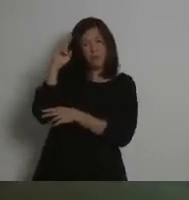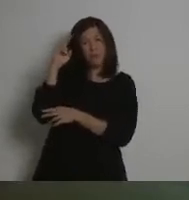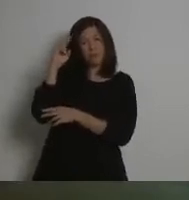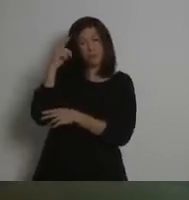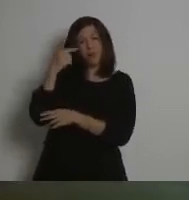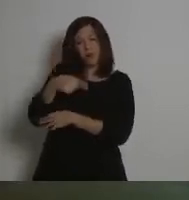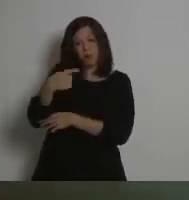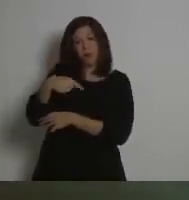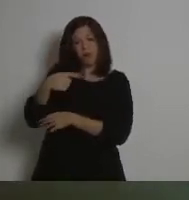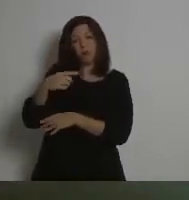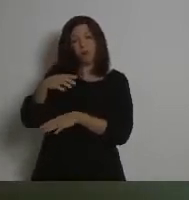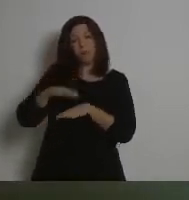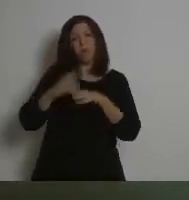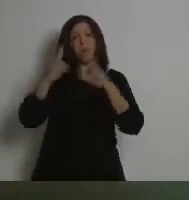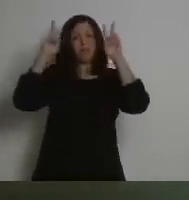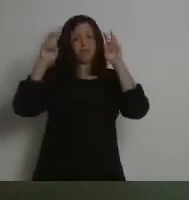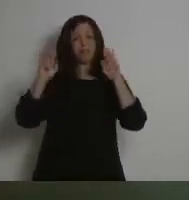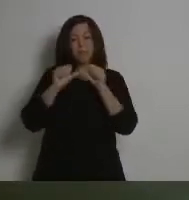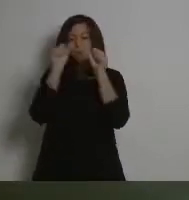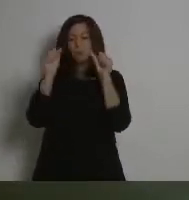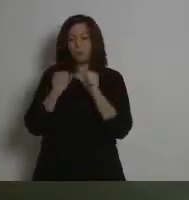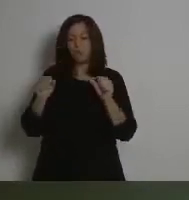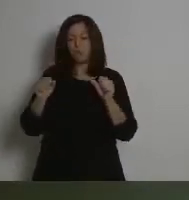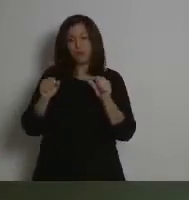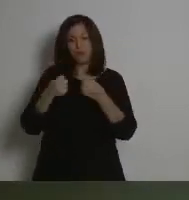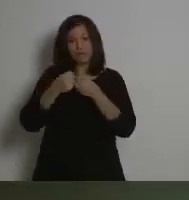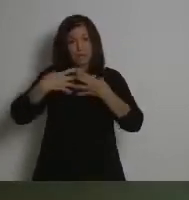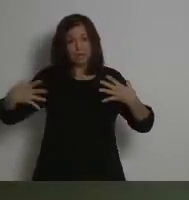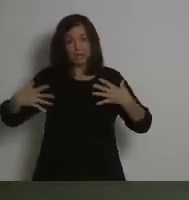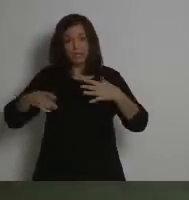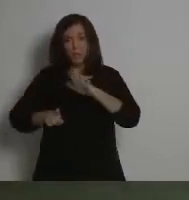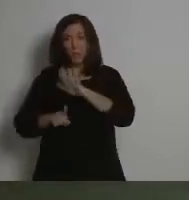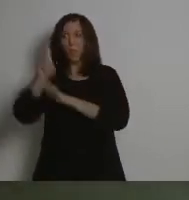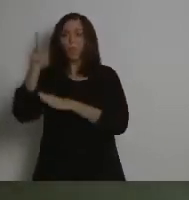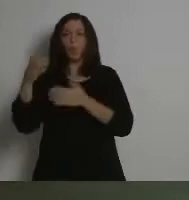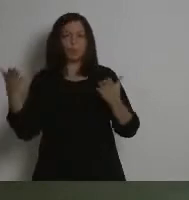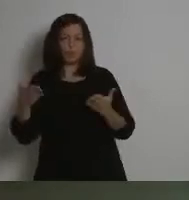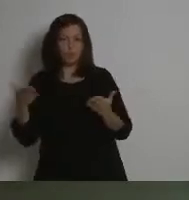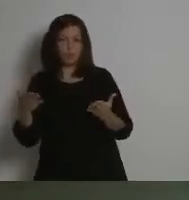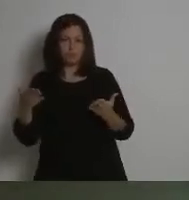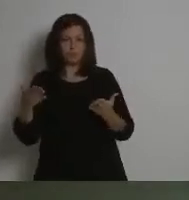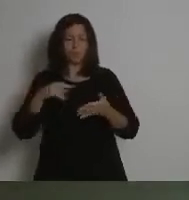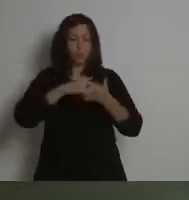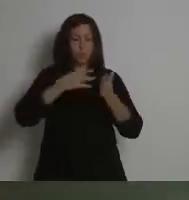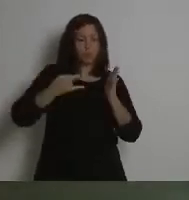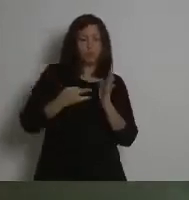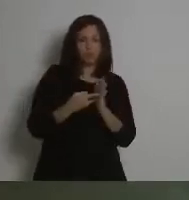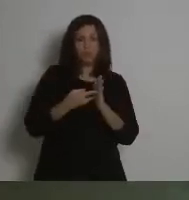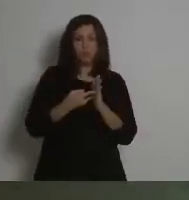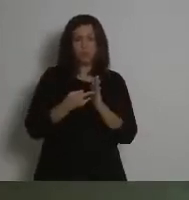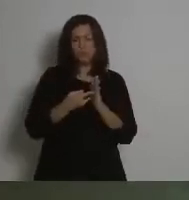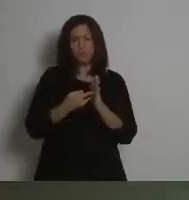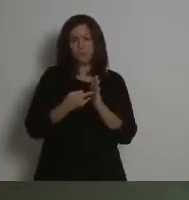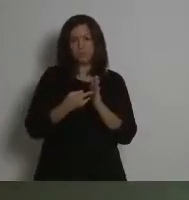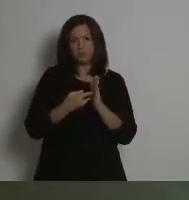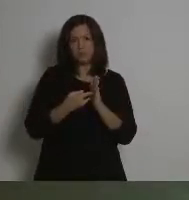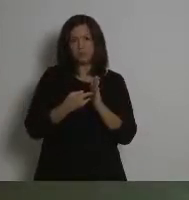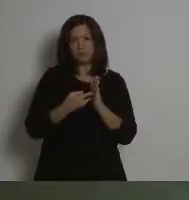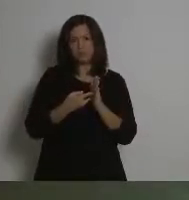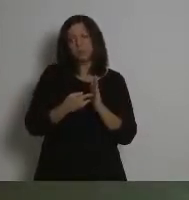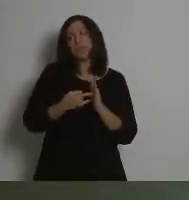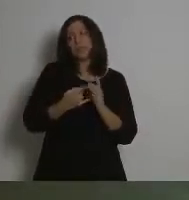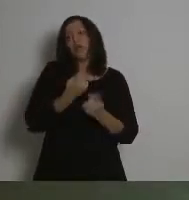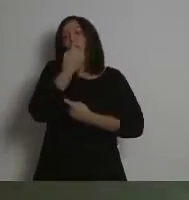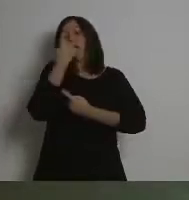Proyectos que tienen poco que ver con lo que nos explicaron, un modelo participativo, distribuido, donde los territorios tengan una voz